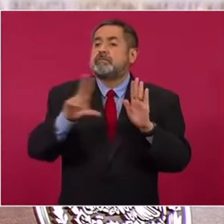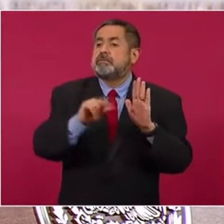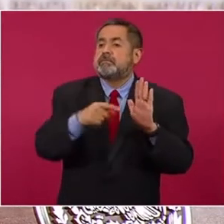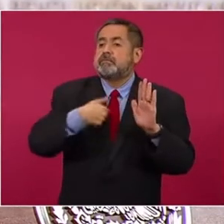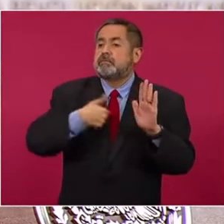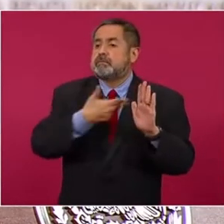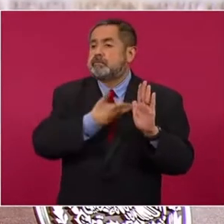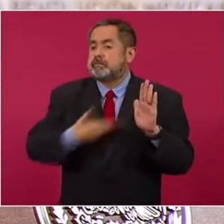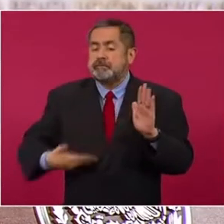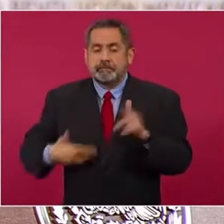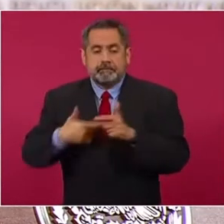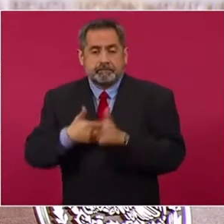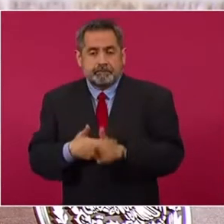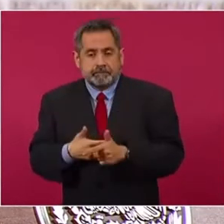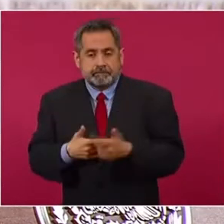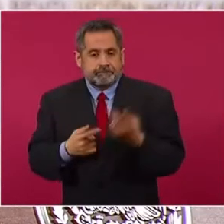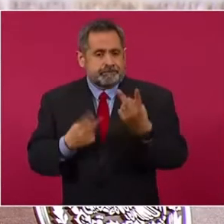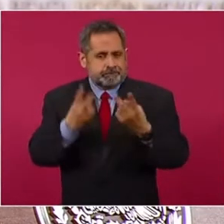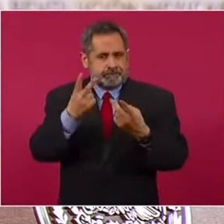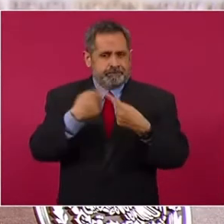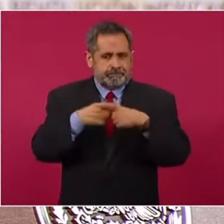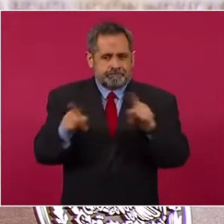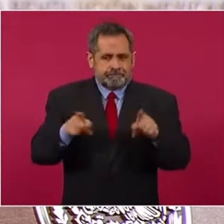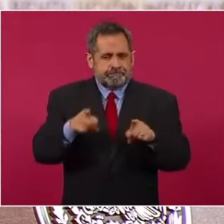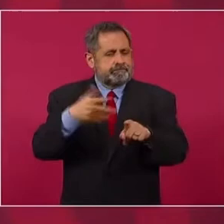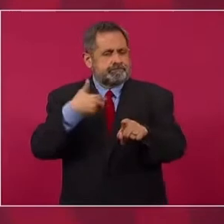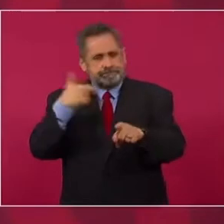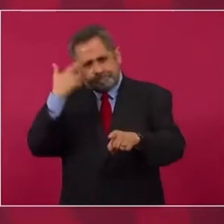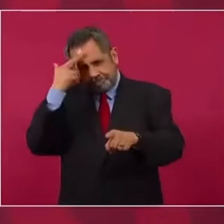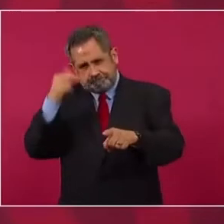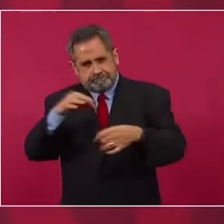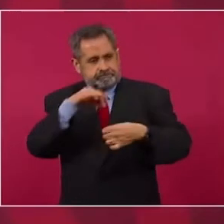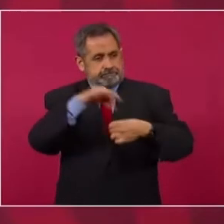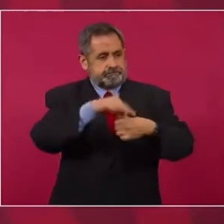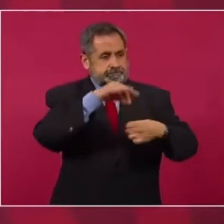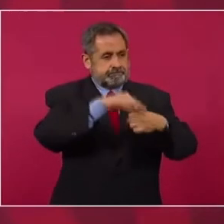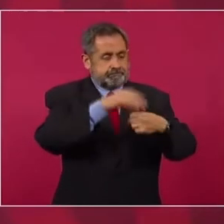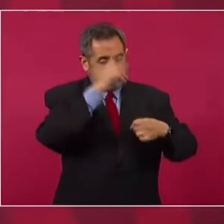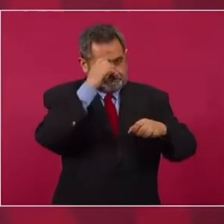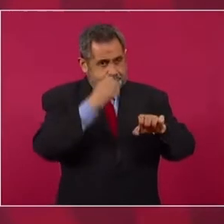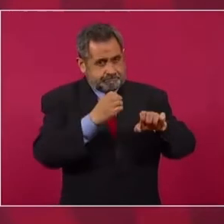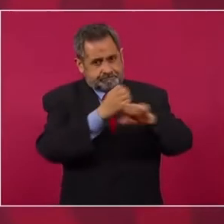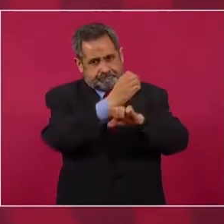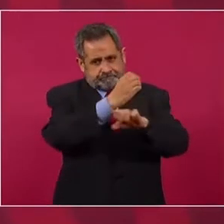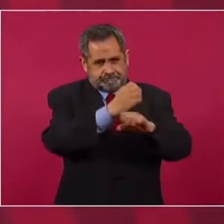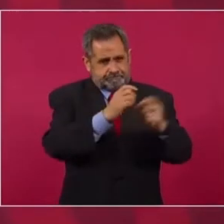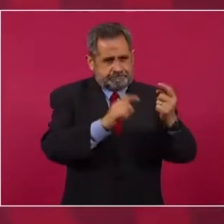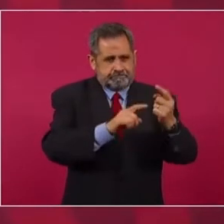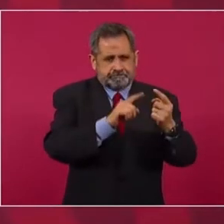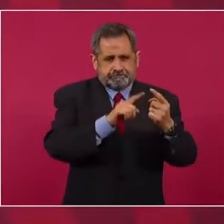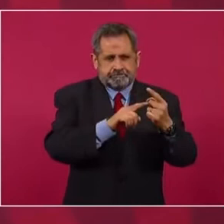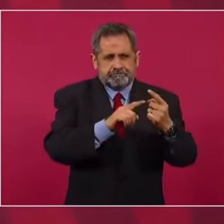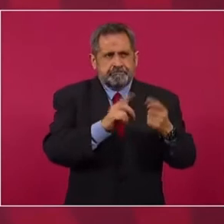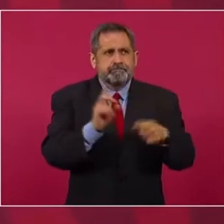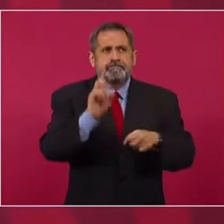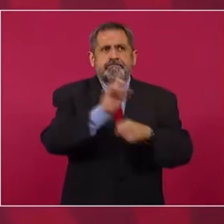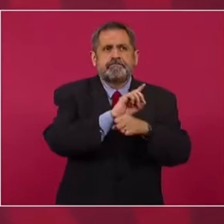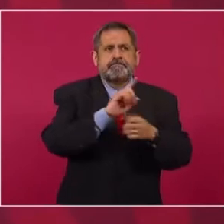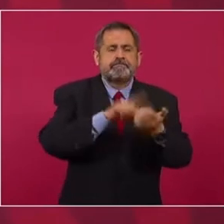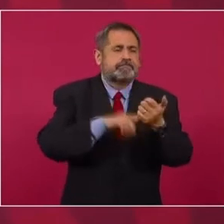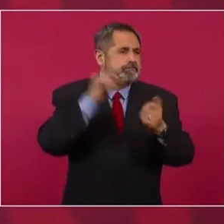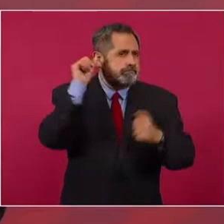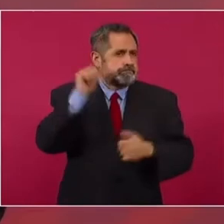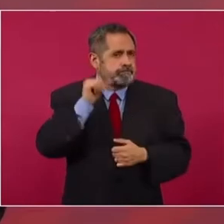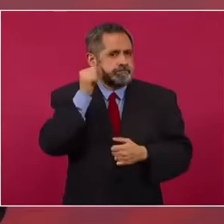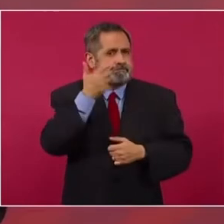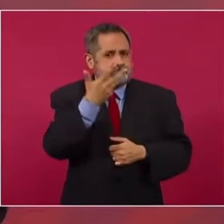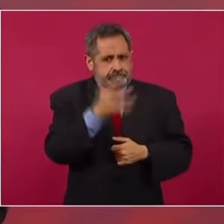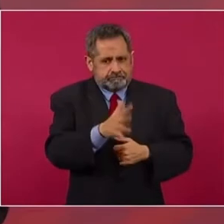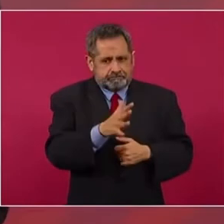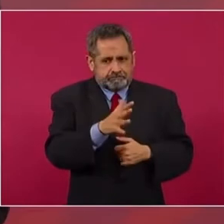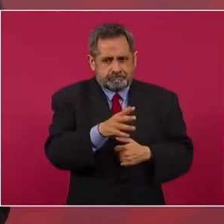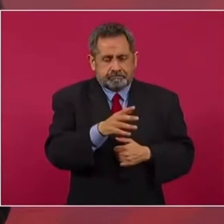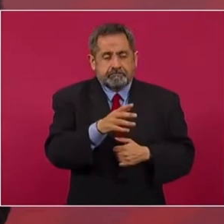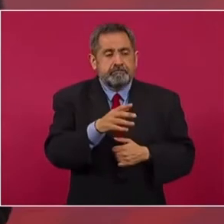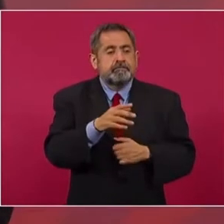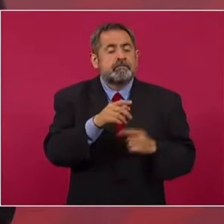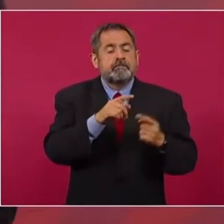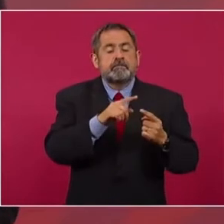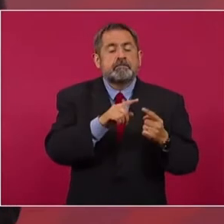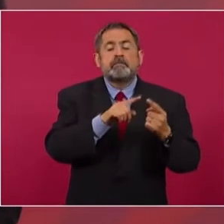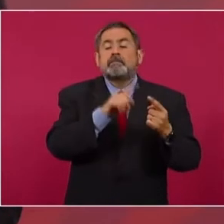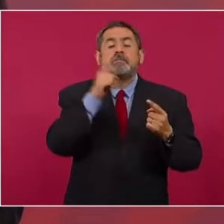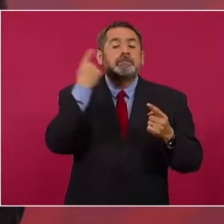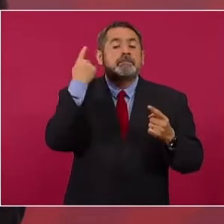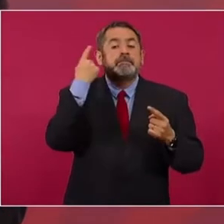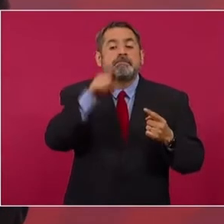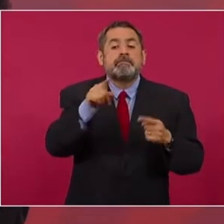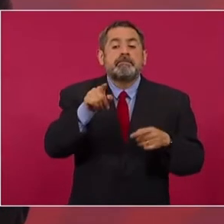Son dos elecciones en efecto, una consulta para el 10 de abril sobre la revocación del